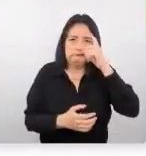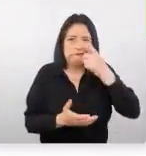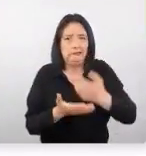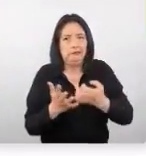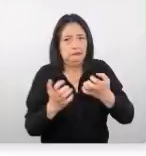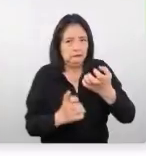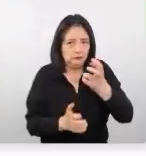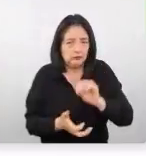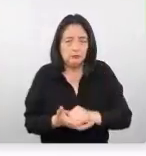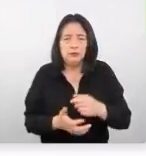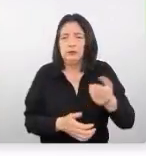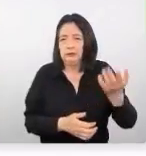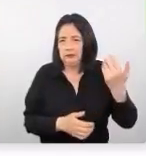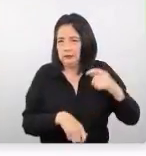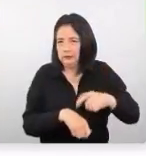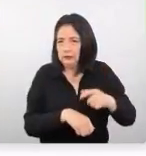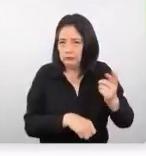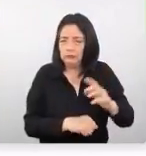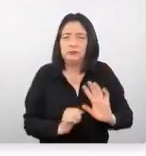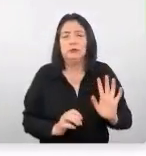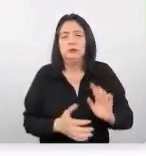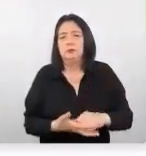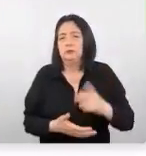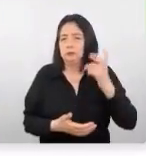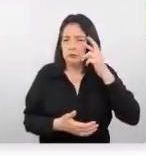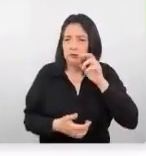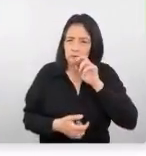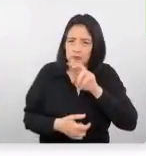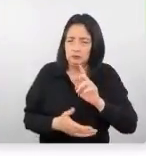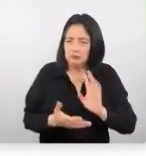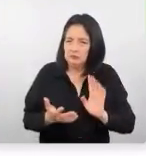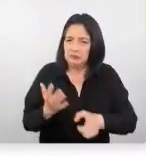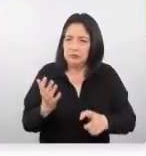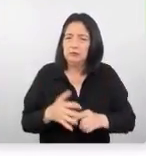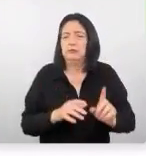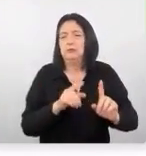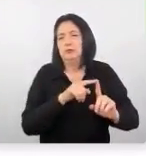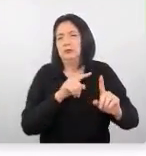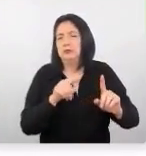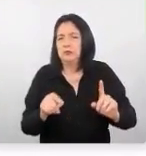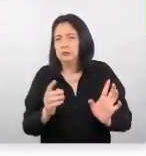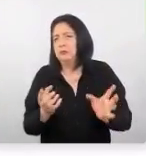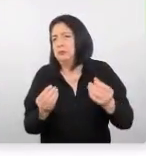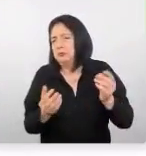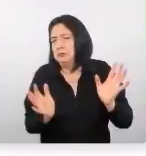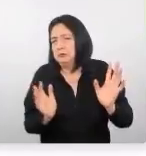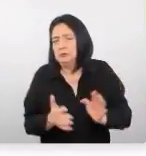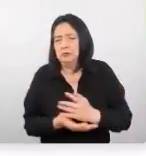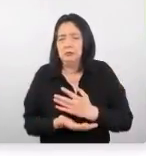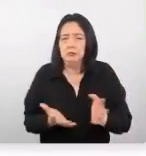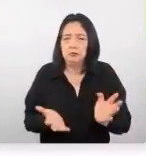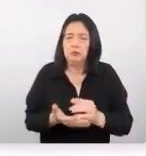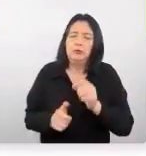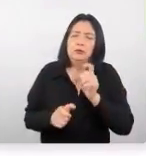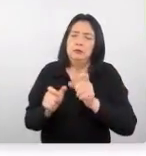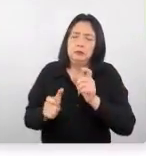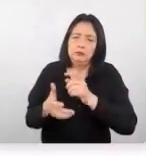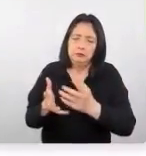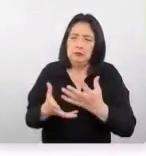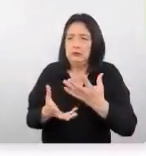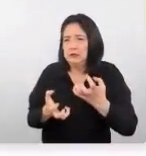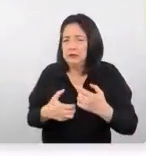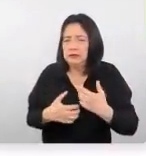que se vivió en esas fechas entonces fue más que todo una caída orgánica más que un descenso en el